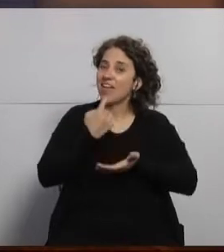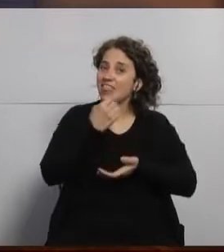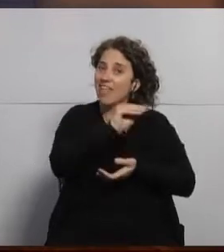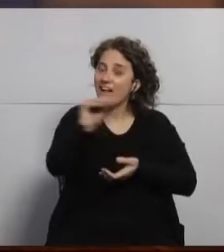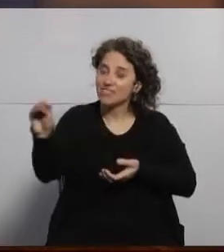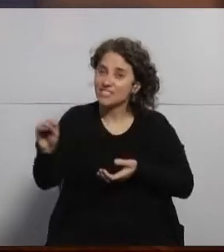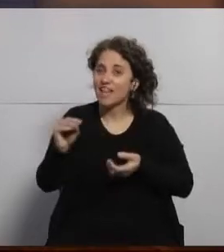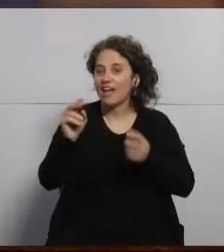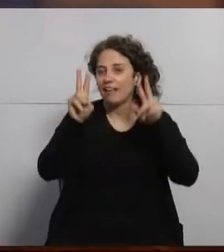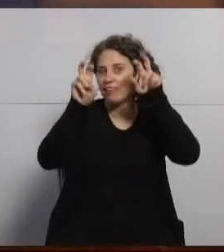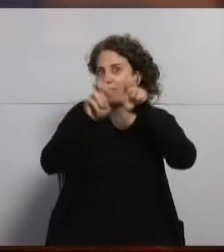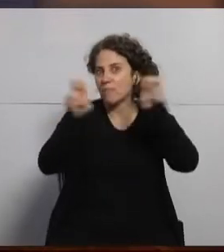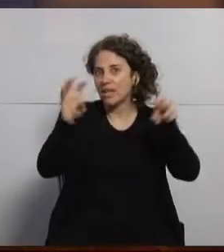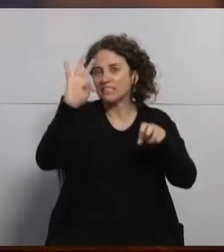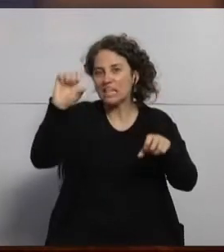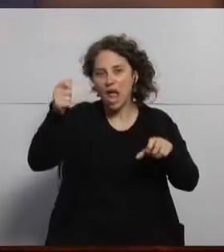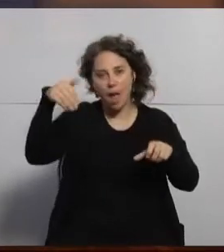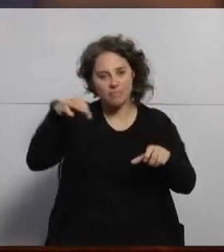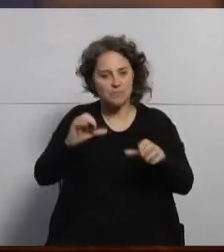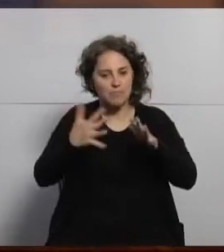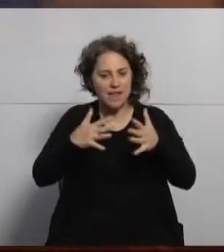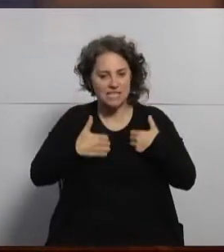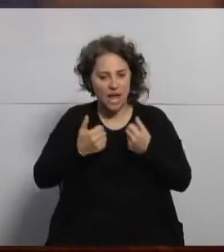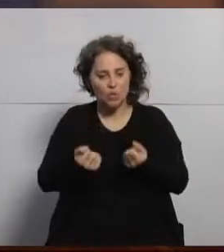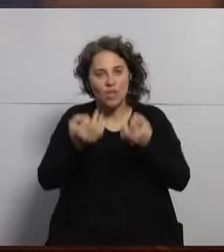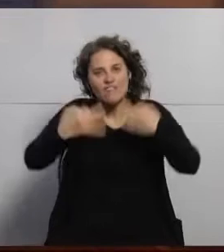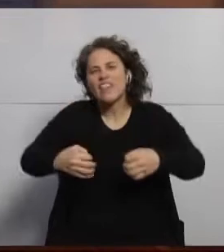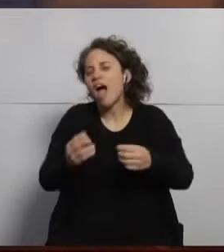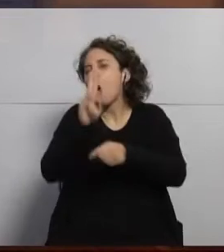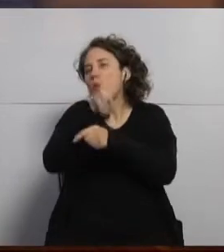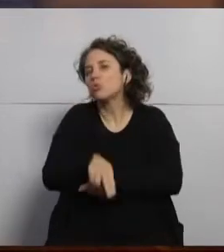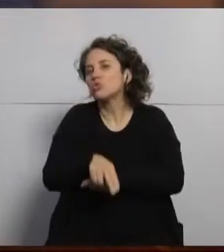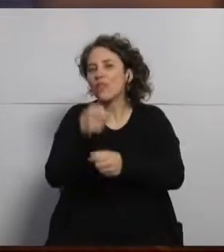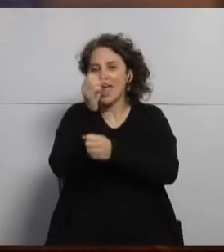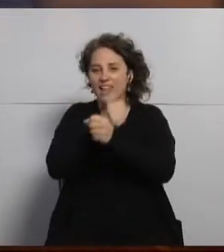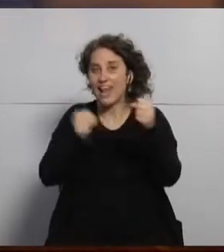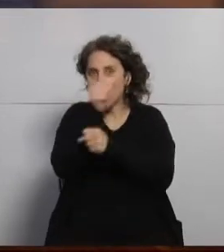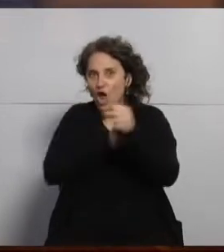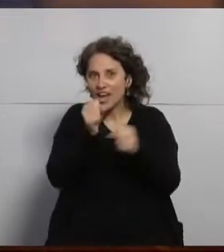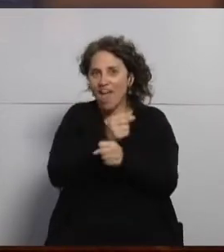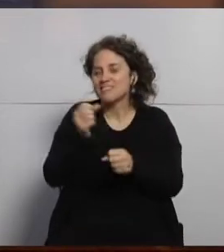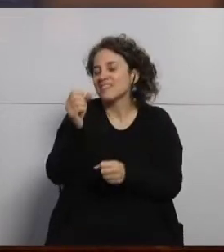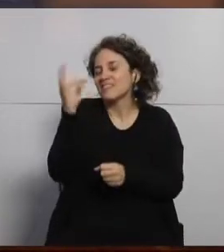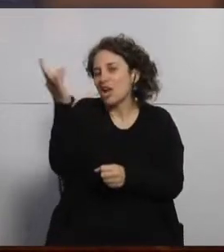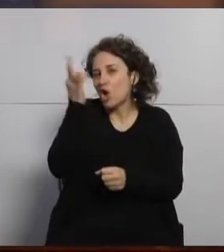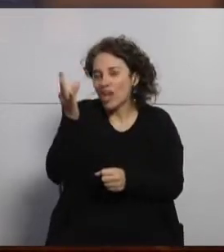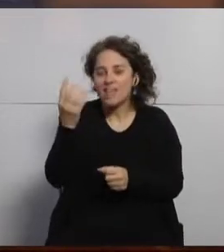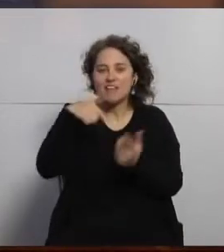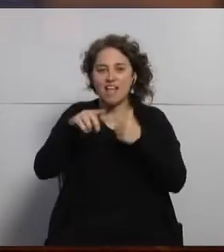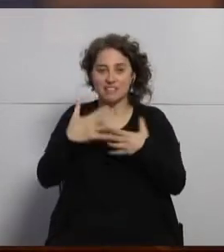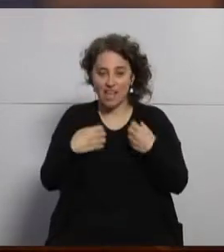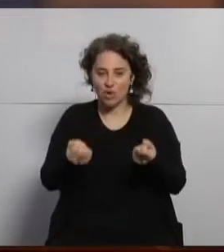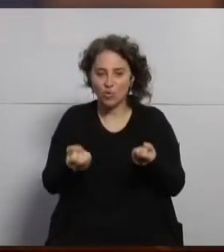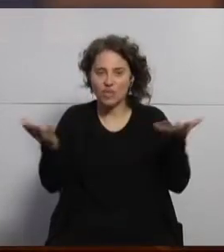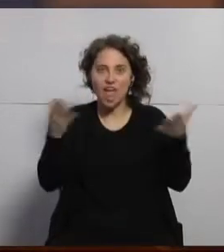tema de Teams para Salud. Vamos a hablar del uso de tecnologías de información en salud y el desafío que estamos teniendo hoy en día.